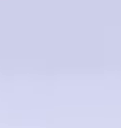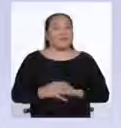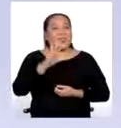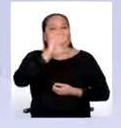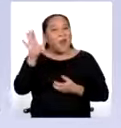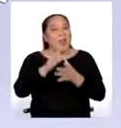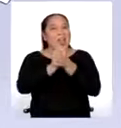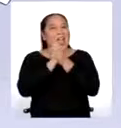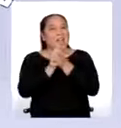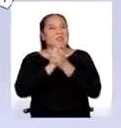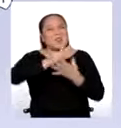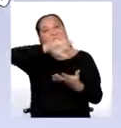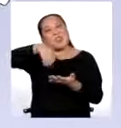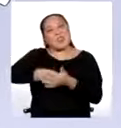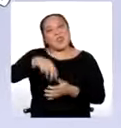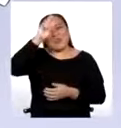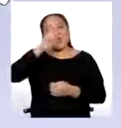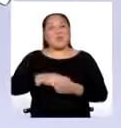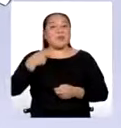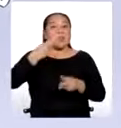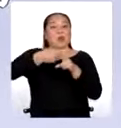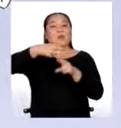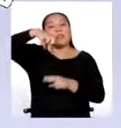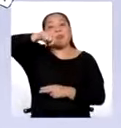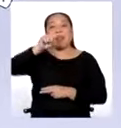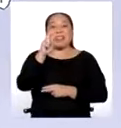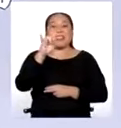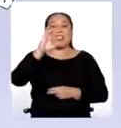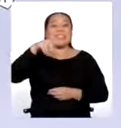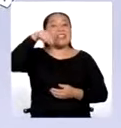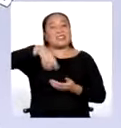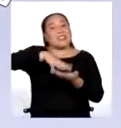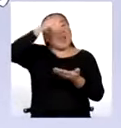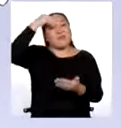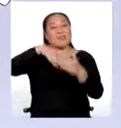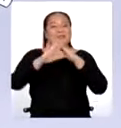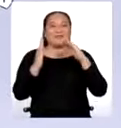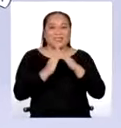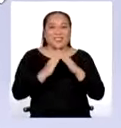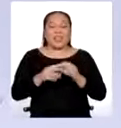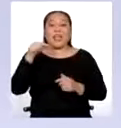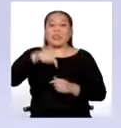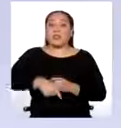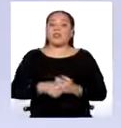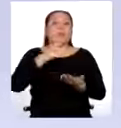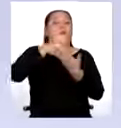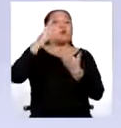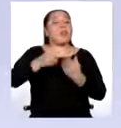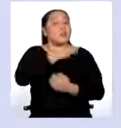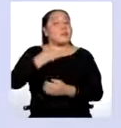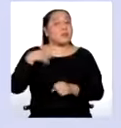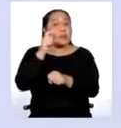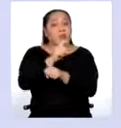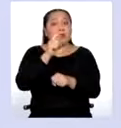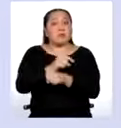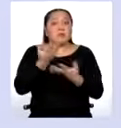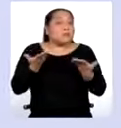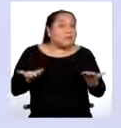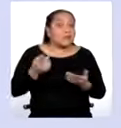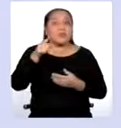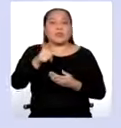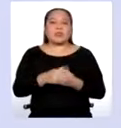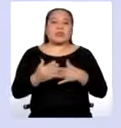Hola amigos y amigas de todo el Perú, yo soy Patricia Barreto y esto es Aprendo en Casa, una iniciativa del Ministerio de Educación donde